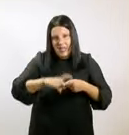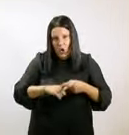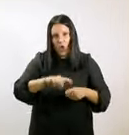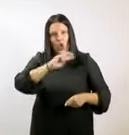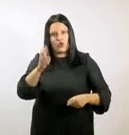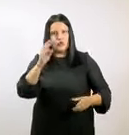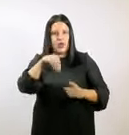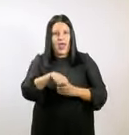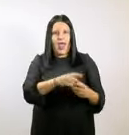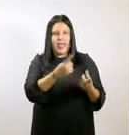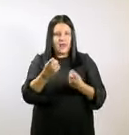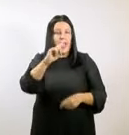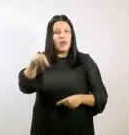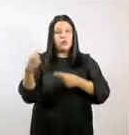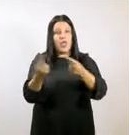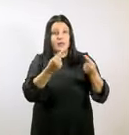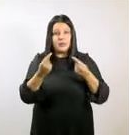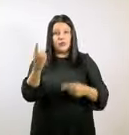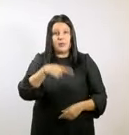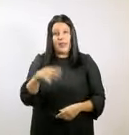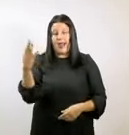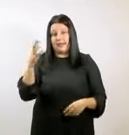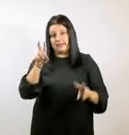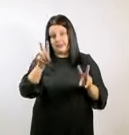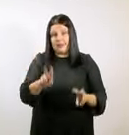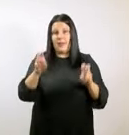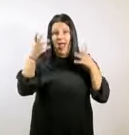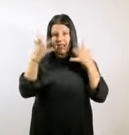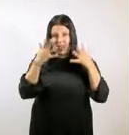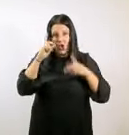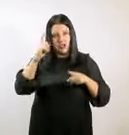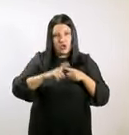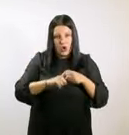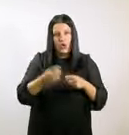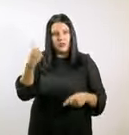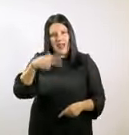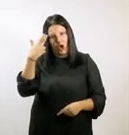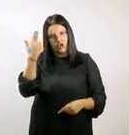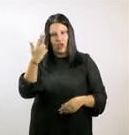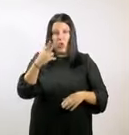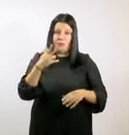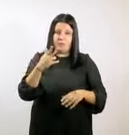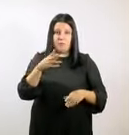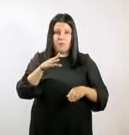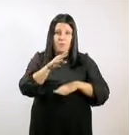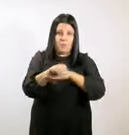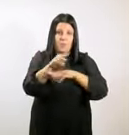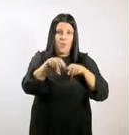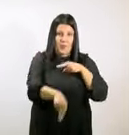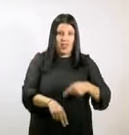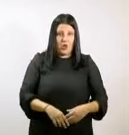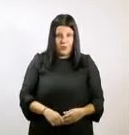atención psicológica y sobre prevención del suicidio. En ese sentido, reforcemos la prevención,